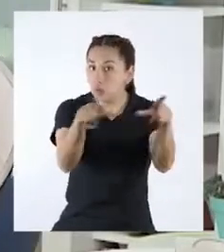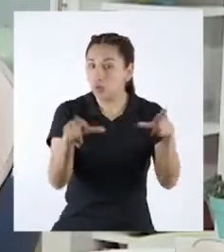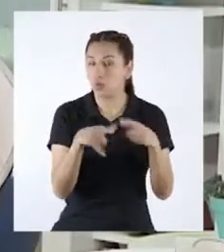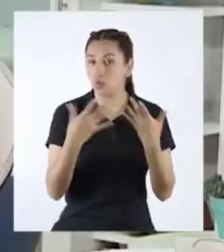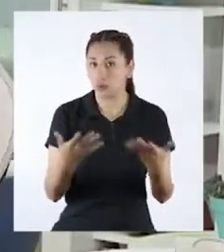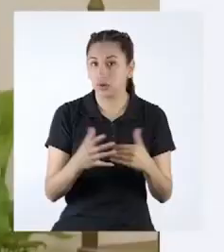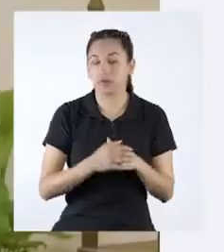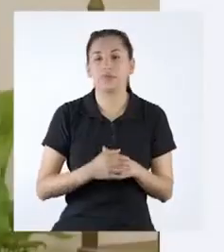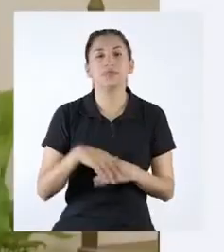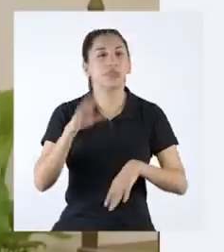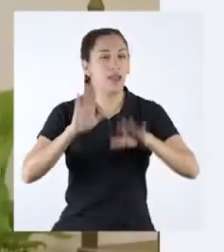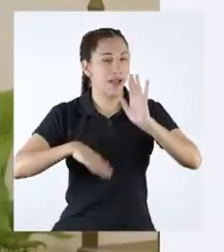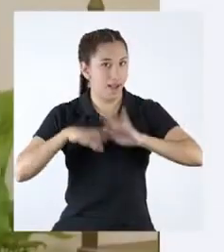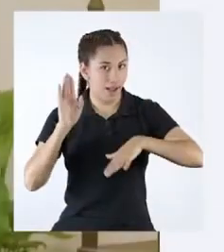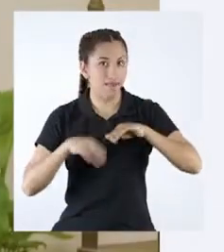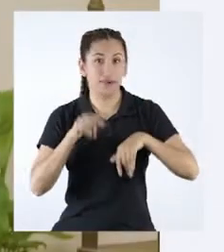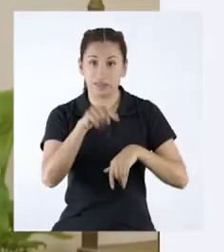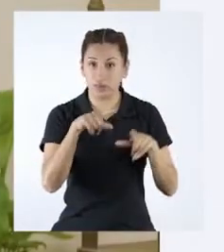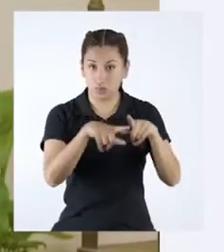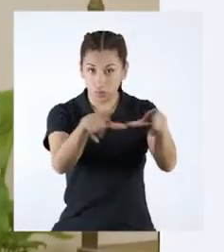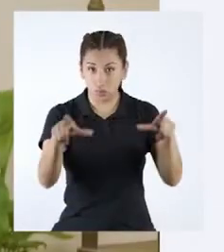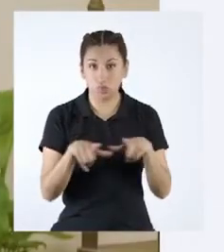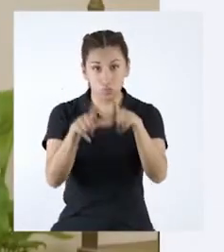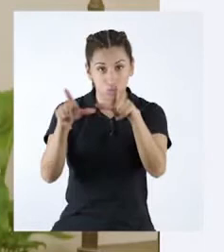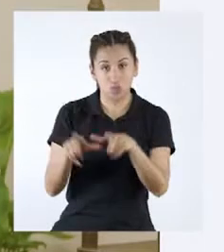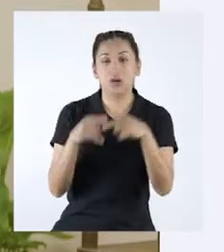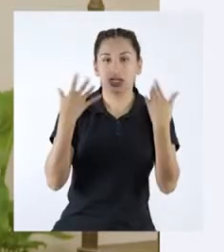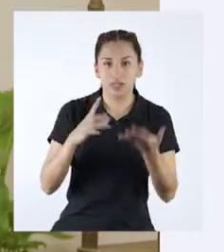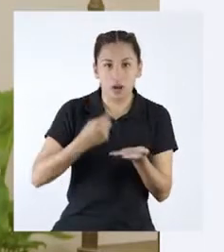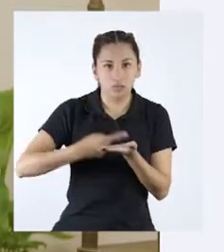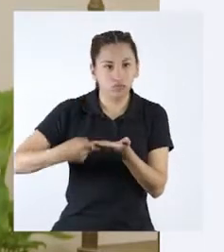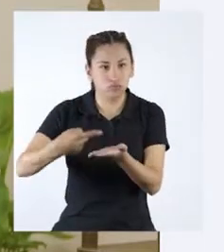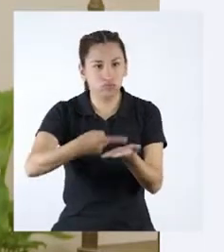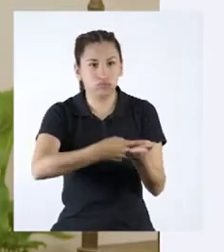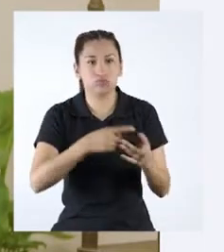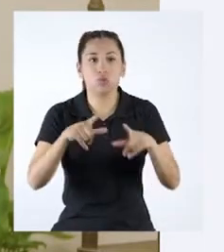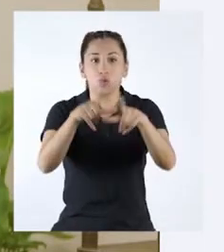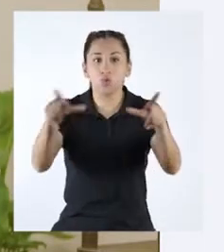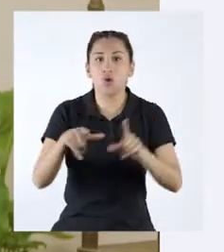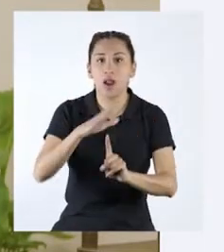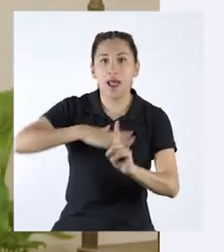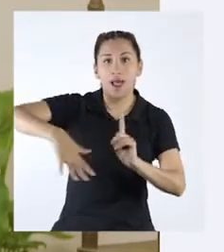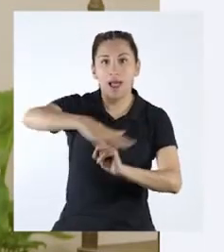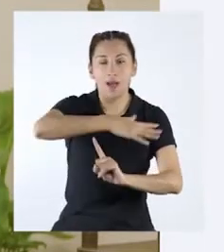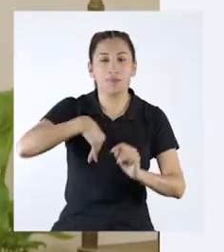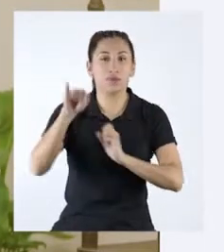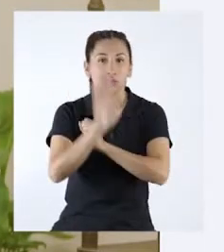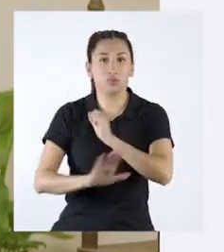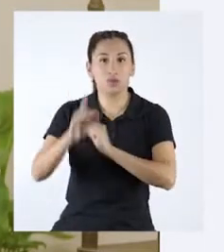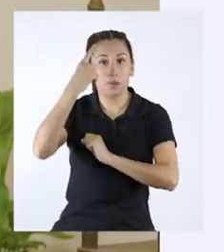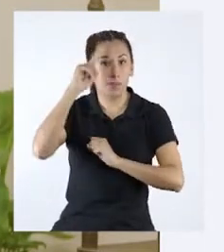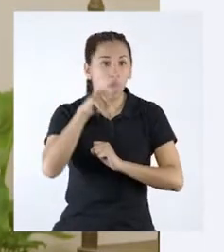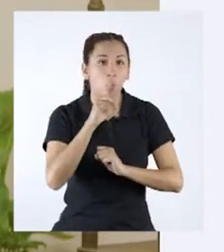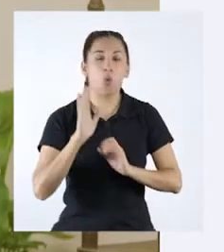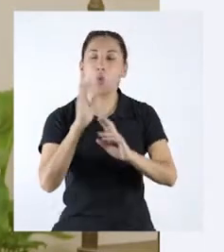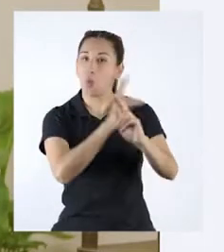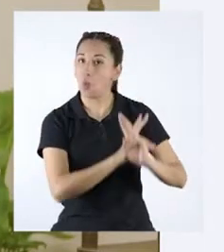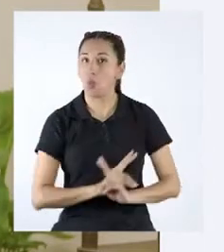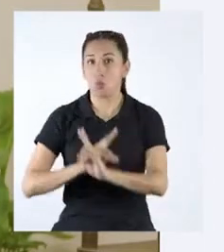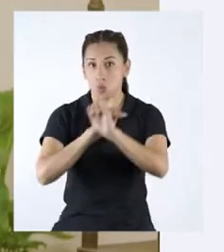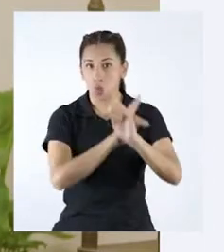esos espacios. En algunos casos, esos espacios se han organizado en áreas naturales protegidas para la